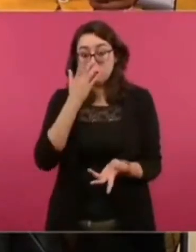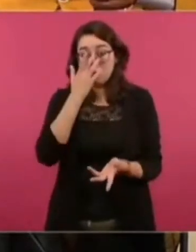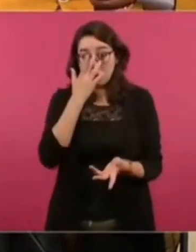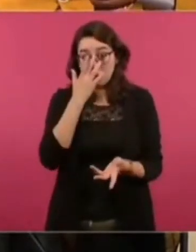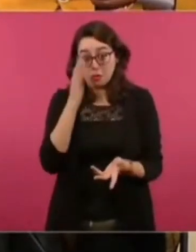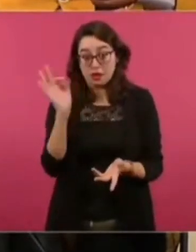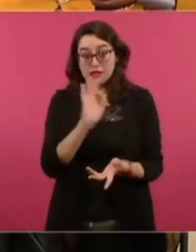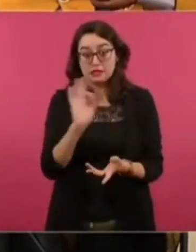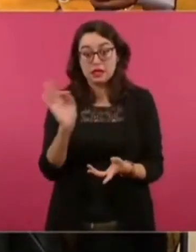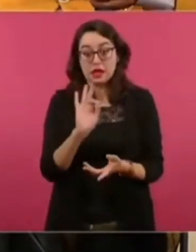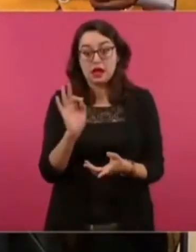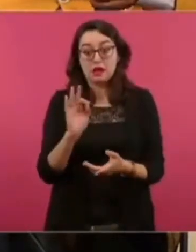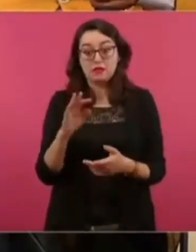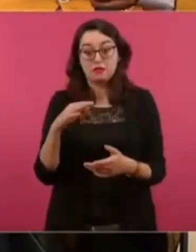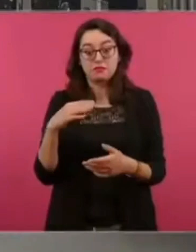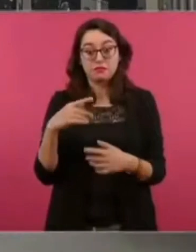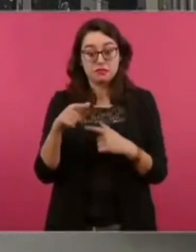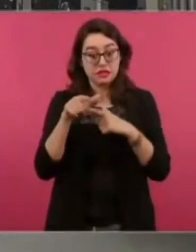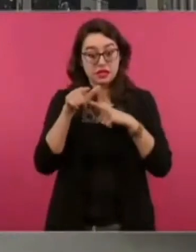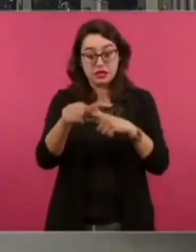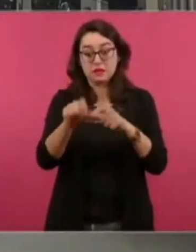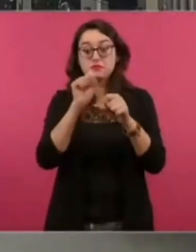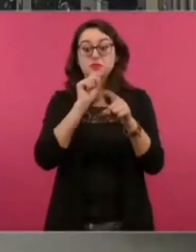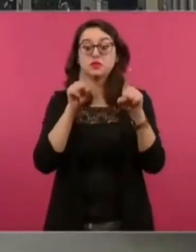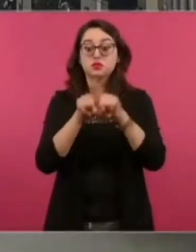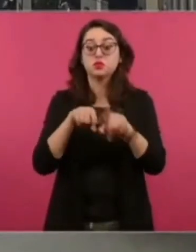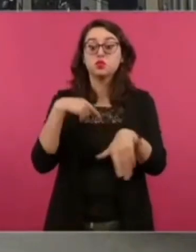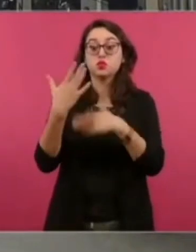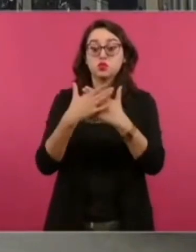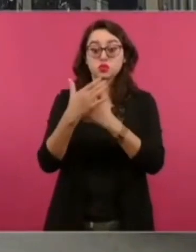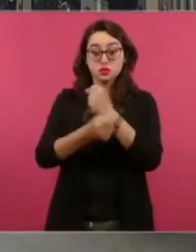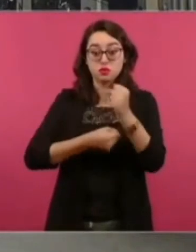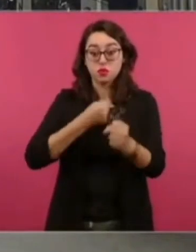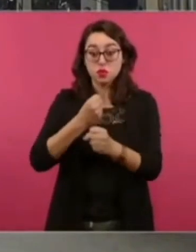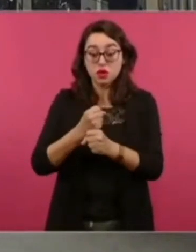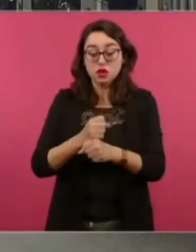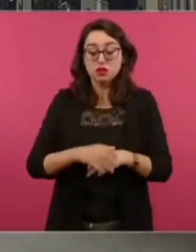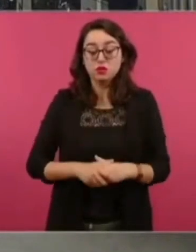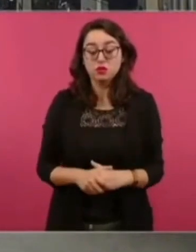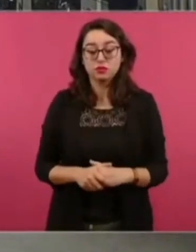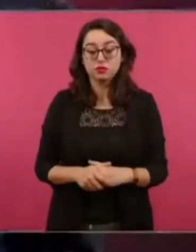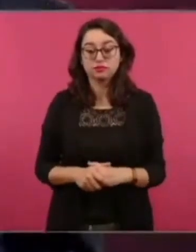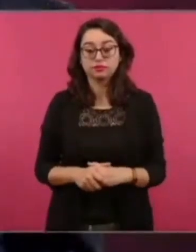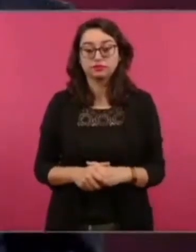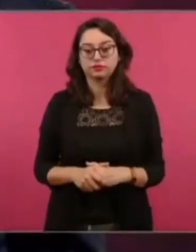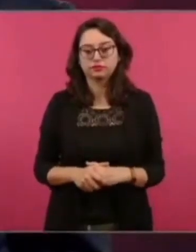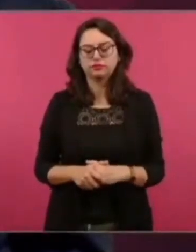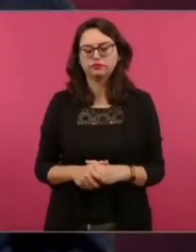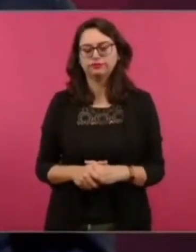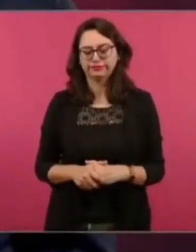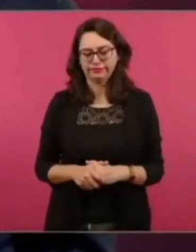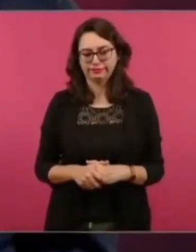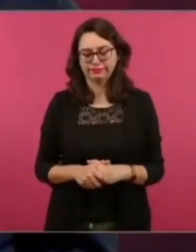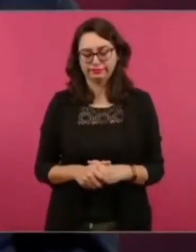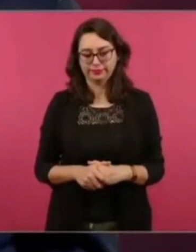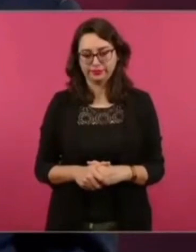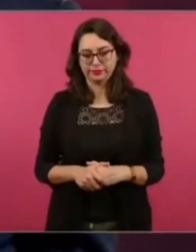prolongarse para el próximo año? La gente está muy consciente, los paisanos, migrantes.